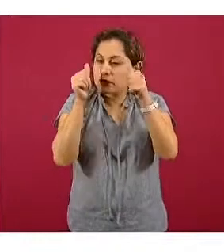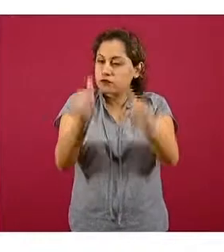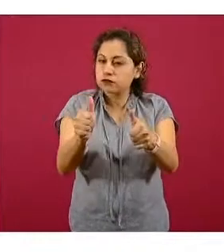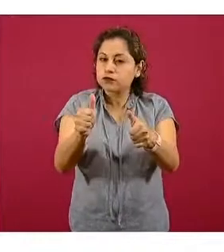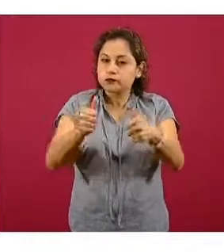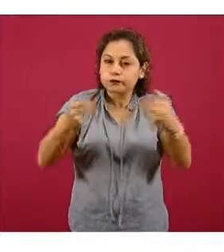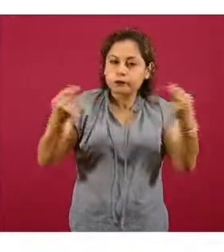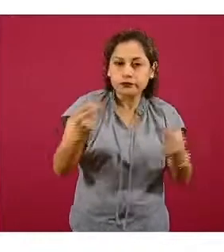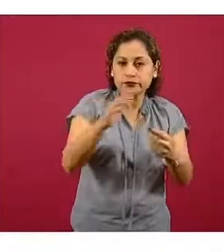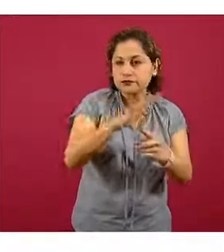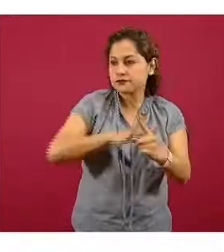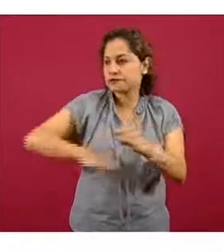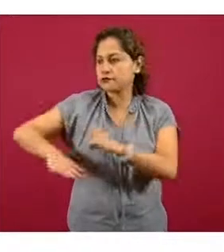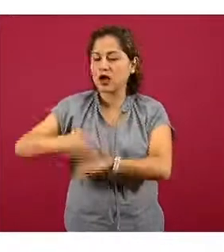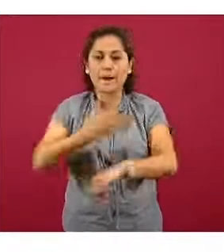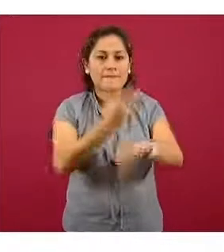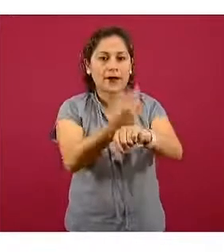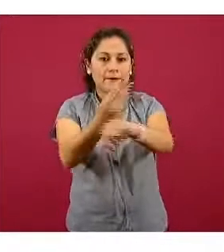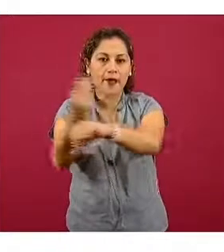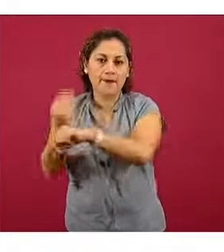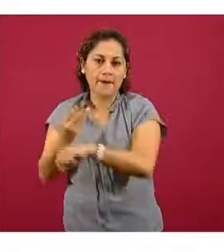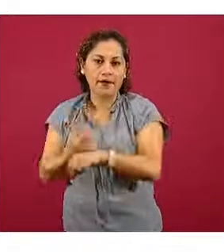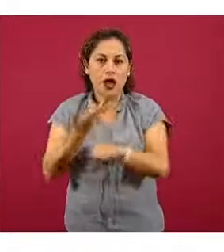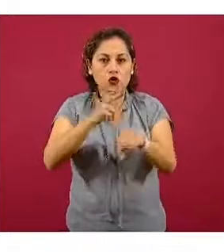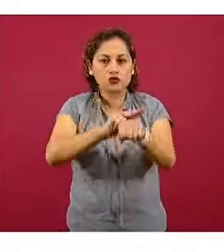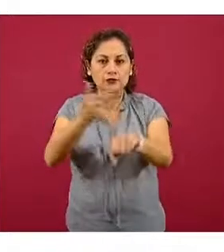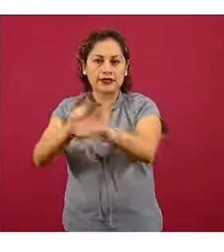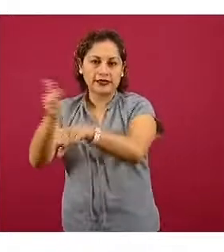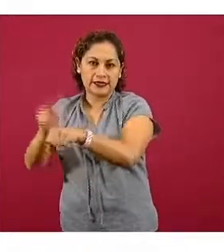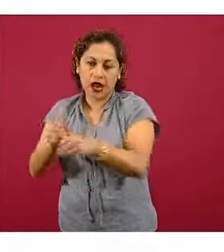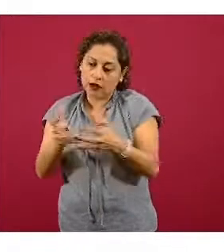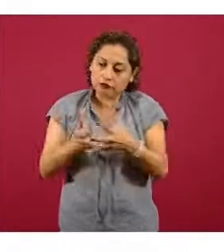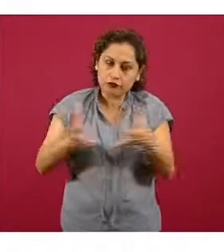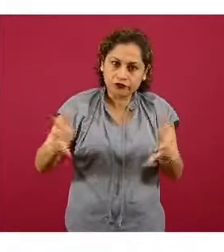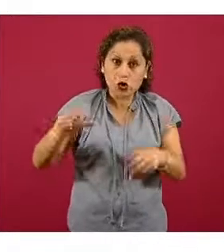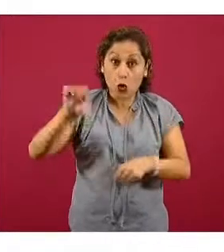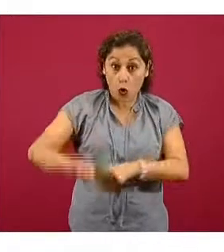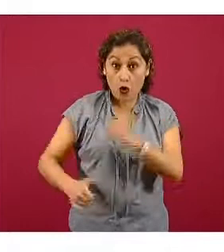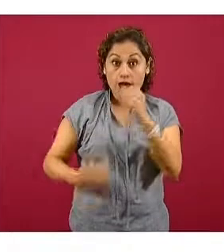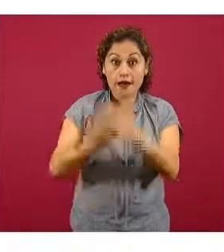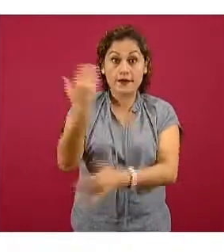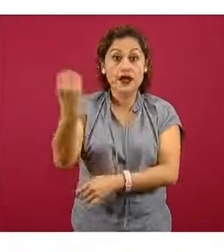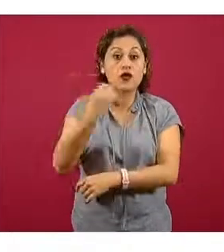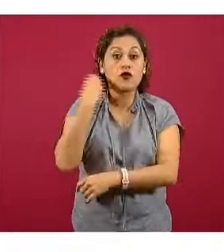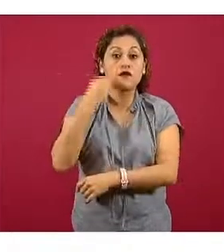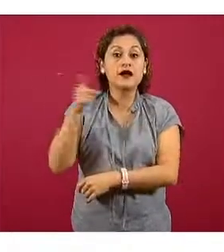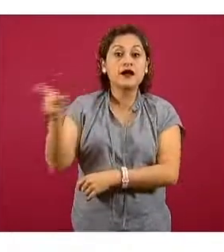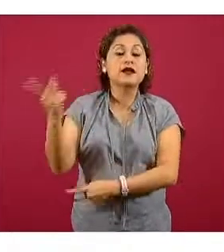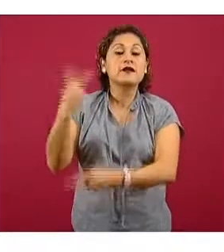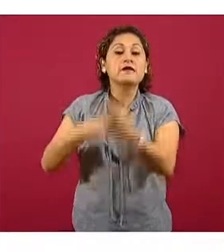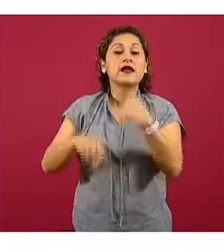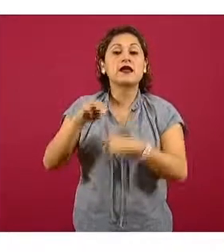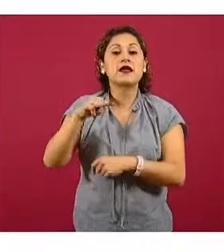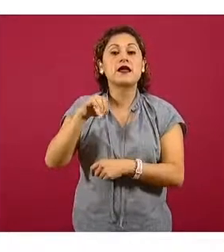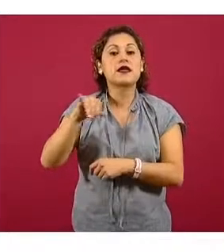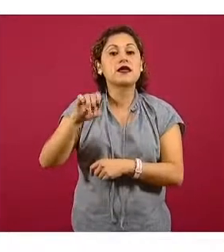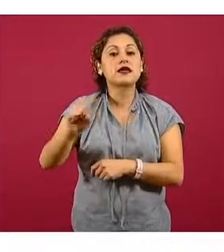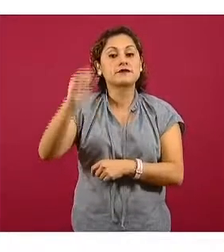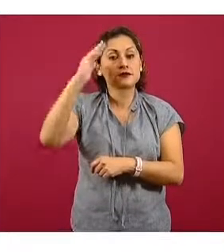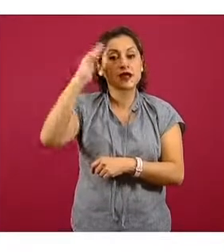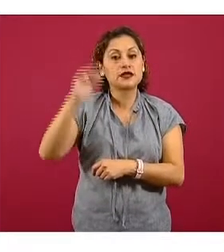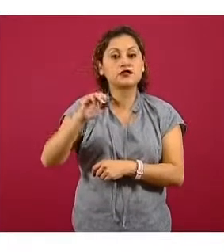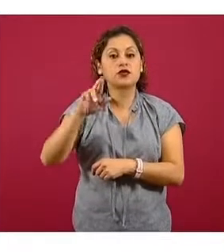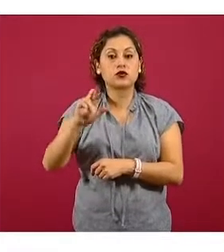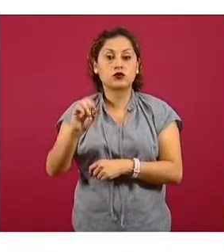todos estos ejercicios de reconversión y expansión. Recordemos que esta misma mañana anunciaba el IMSS a través del maestro Soé Robledo, de este